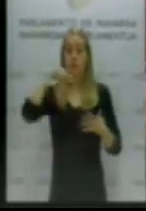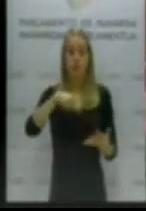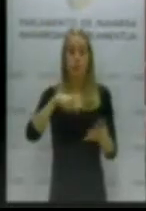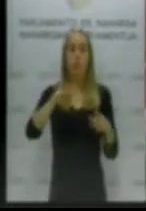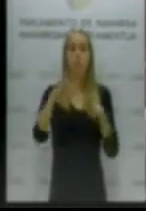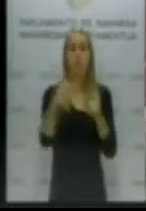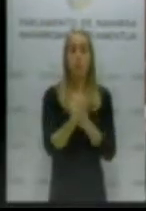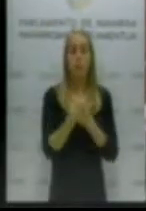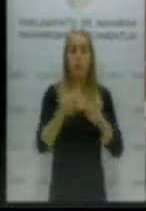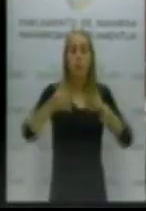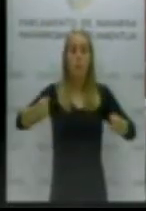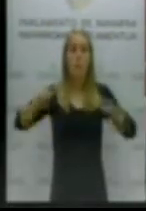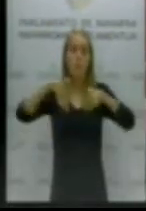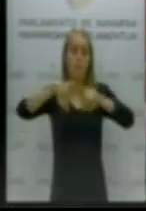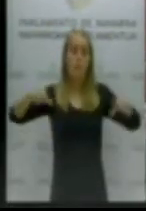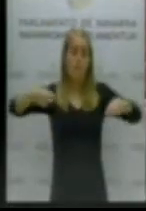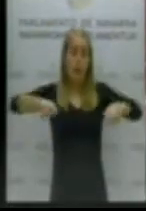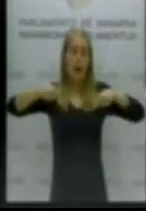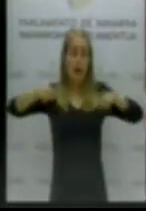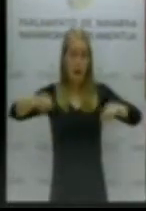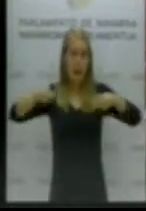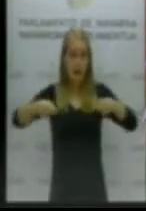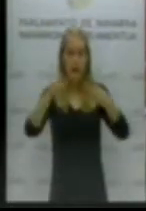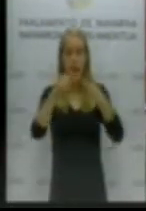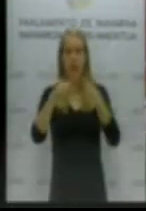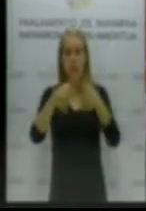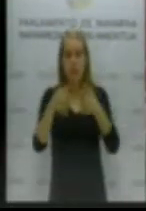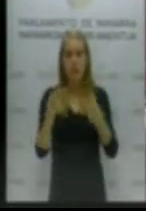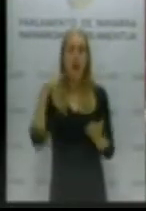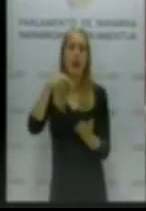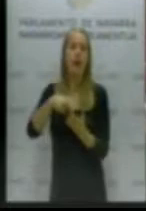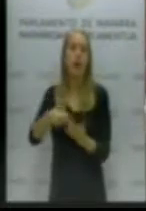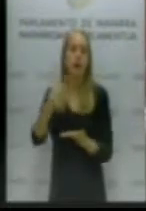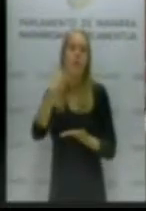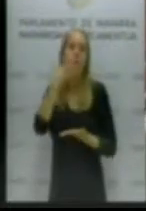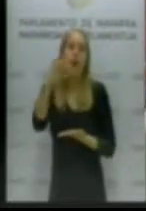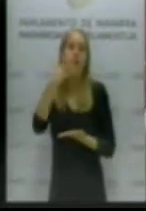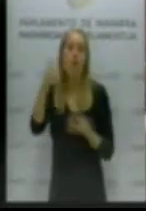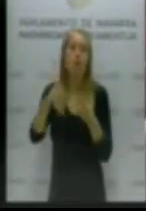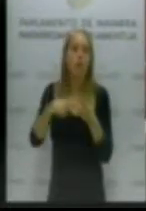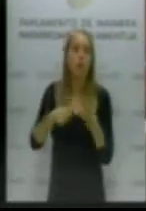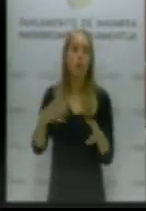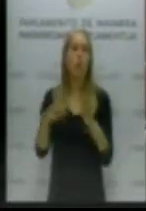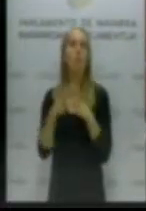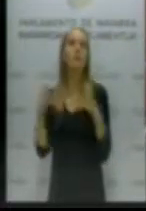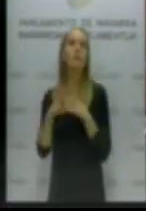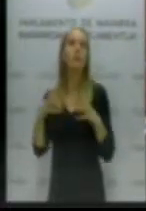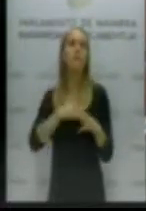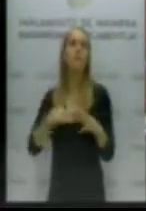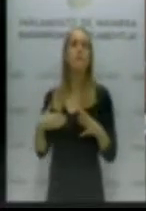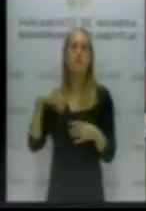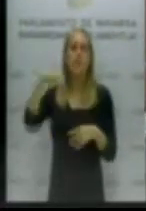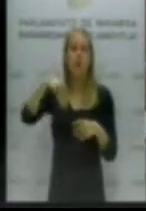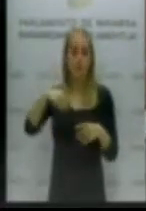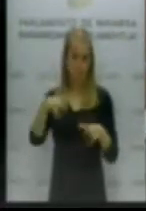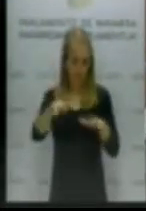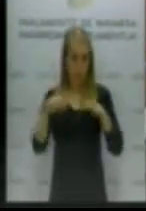las pancartas, de las reivindicaciones, de los deseos que se han manifestado en esta Cámara,